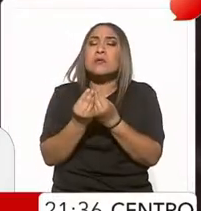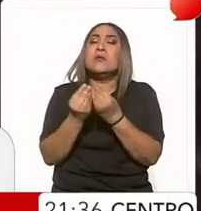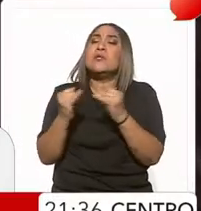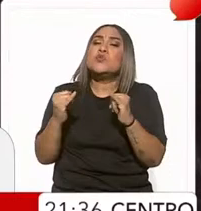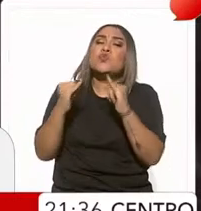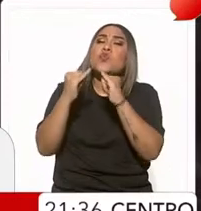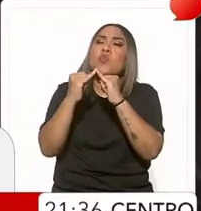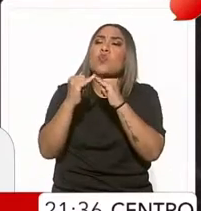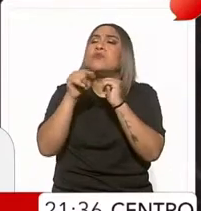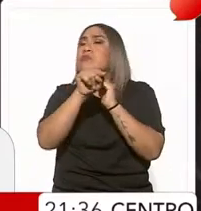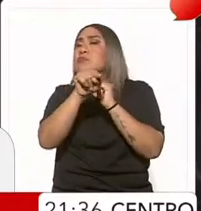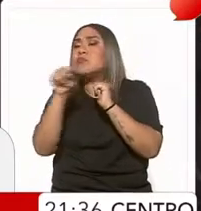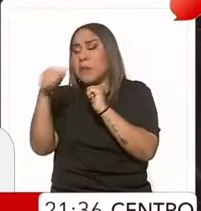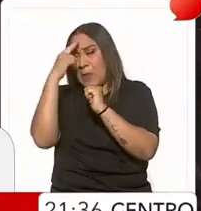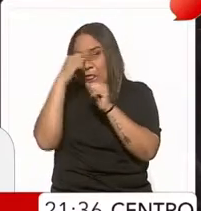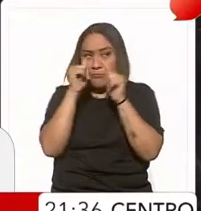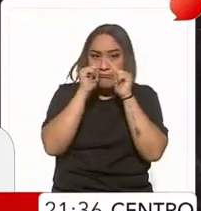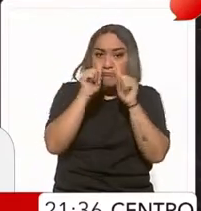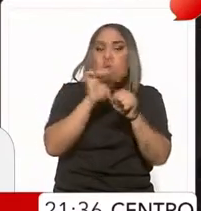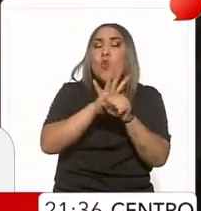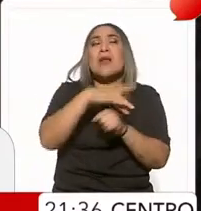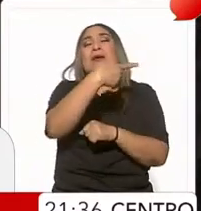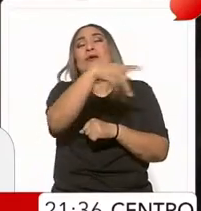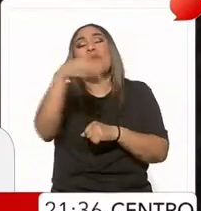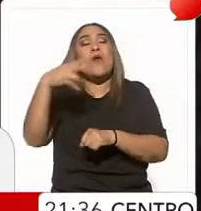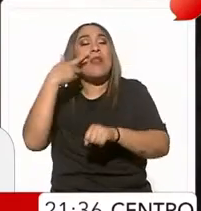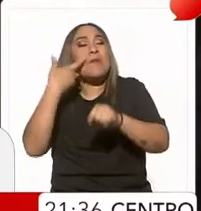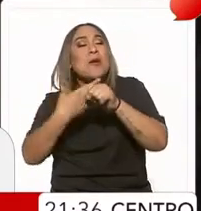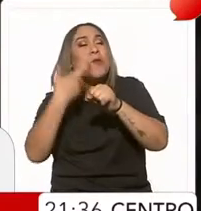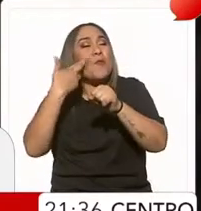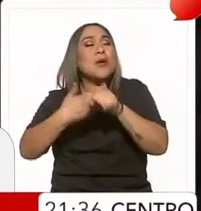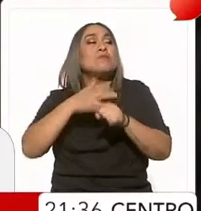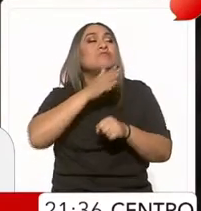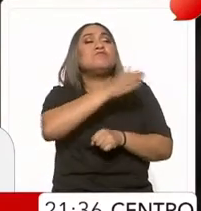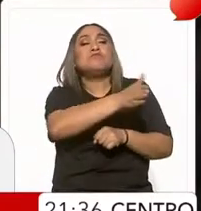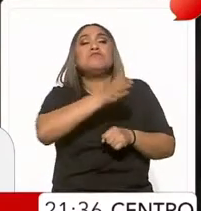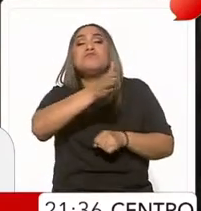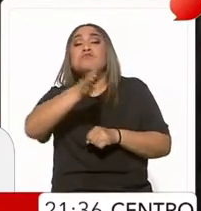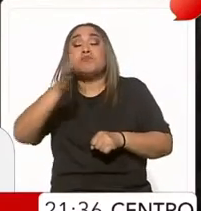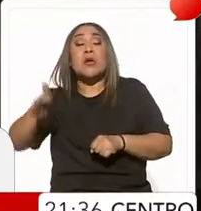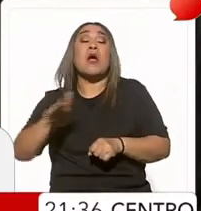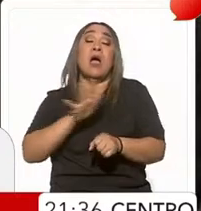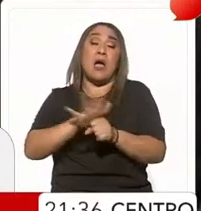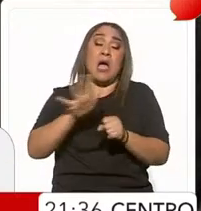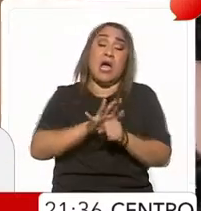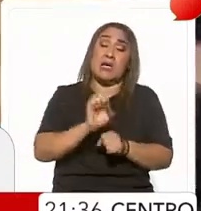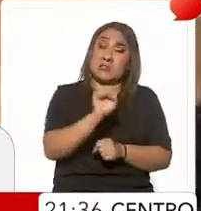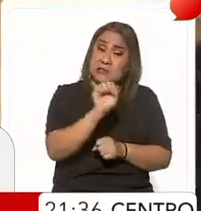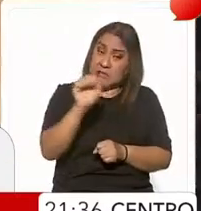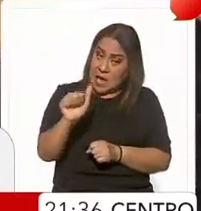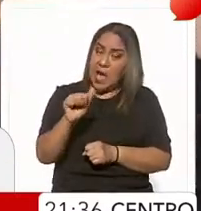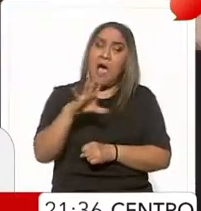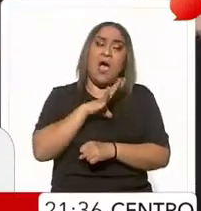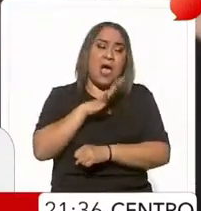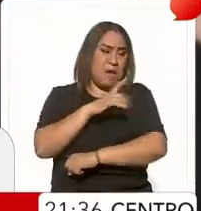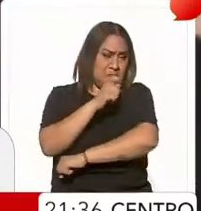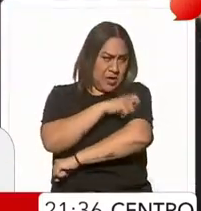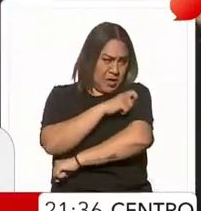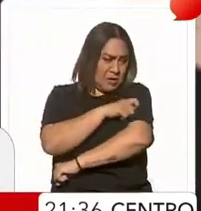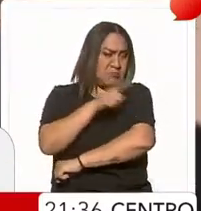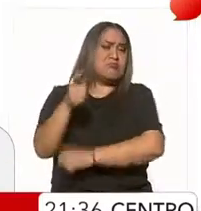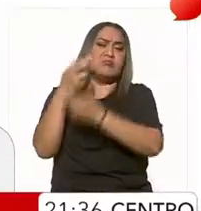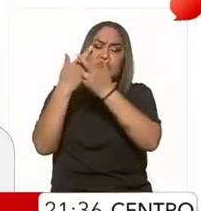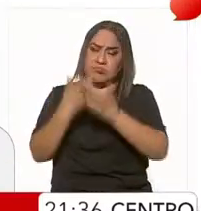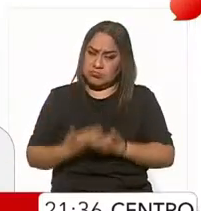van a estar atendiendo, responsabilizándose de ciertas zonas, todos los centros de salud van a estar con vacunas, o ya están con vacunas